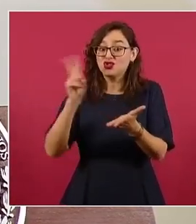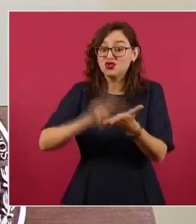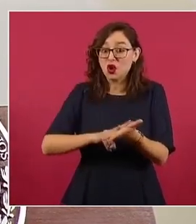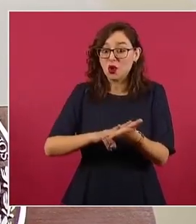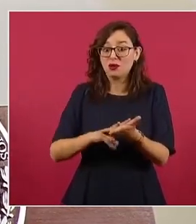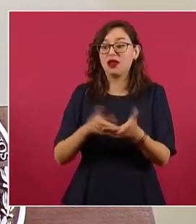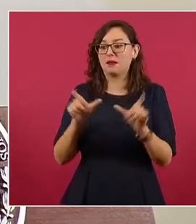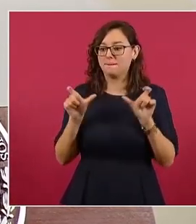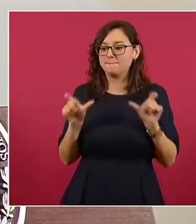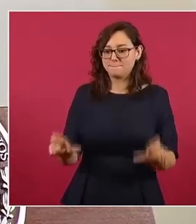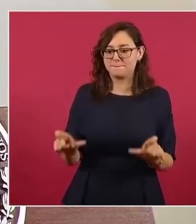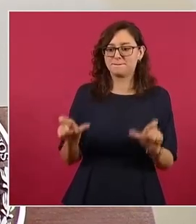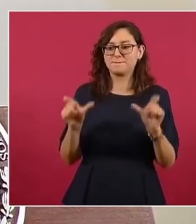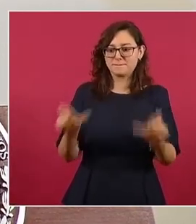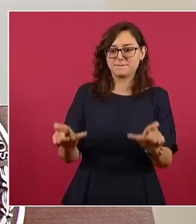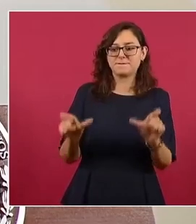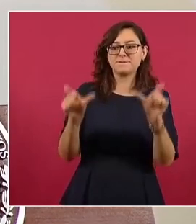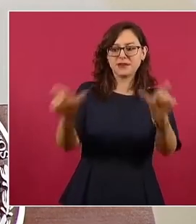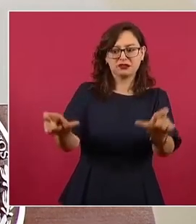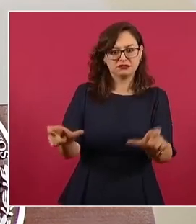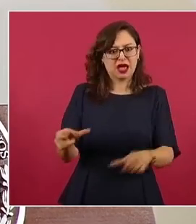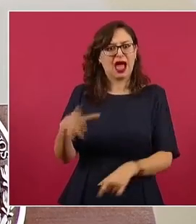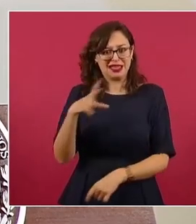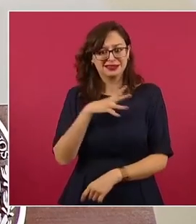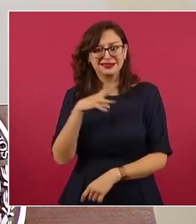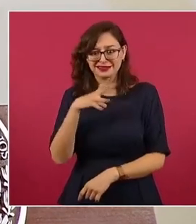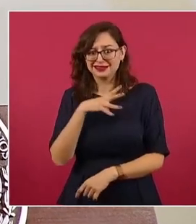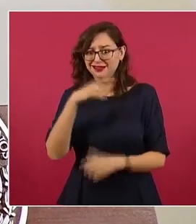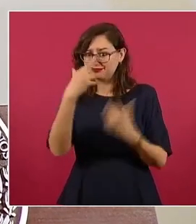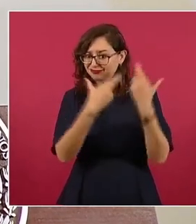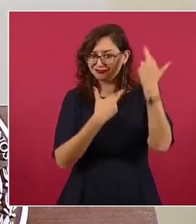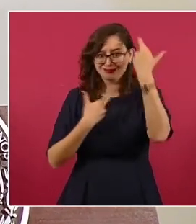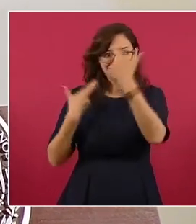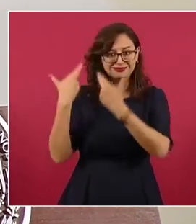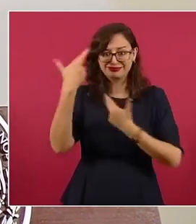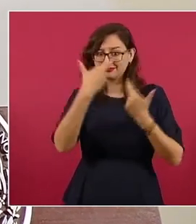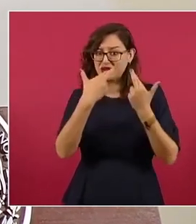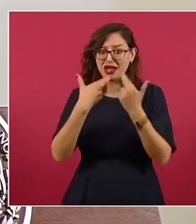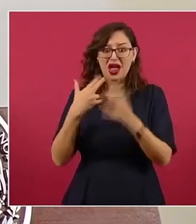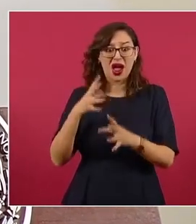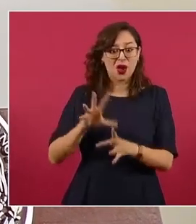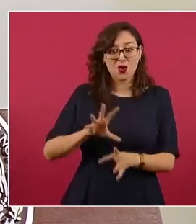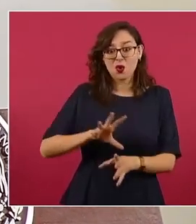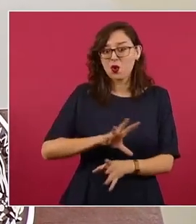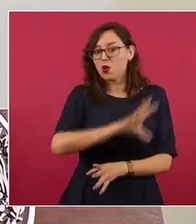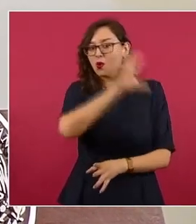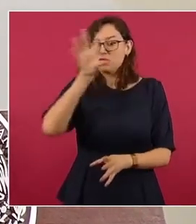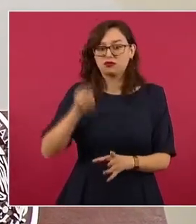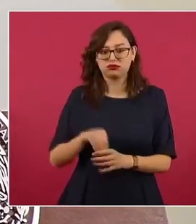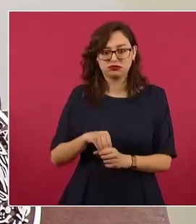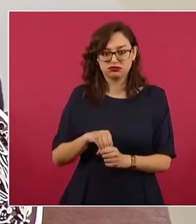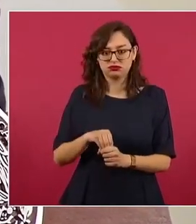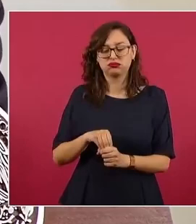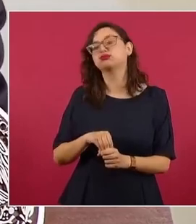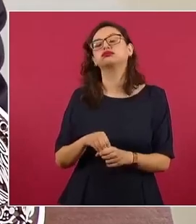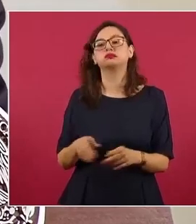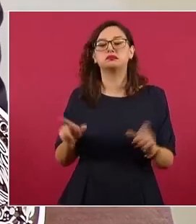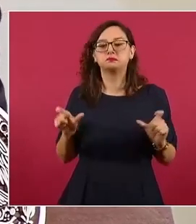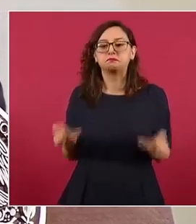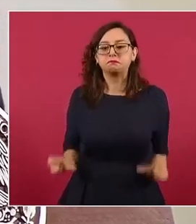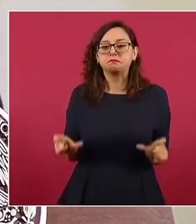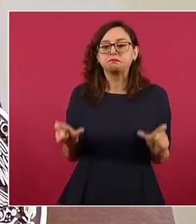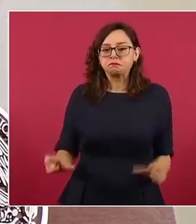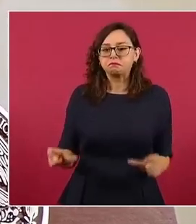personal y se encuentran ahí. Entonces, hay suficiente personal en los filtros,